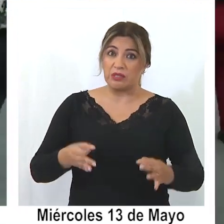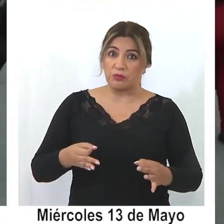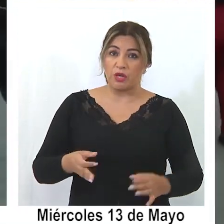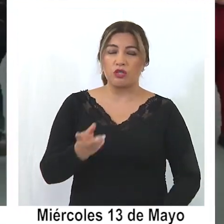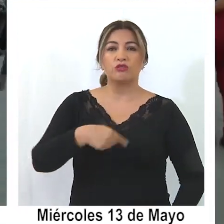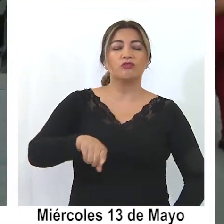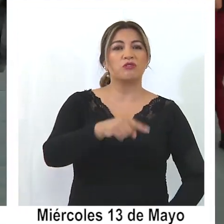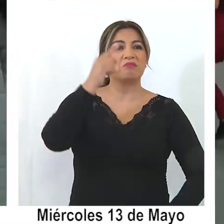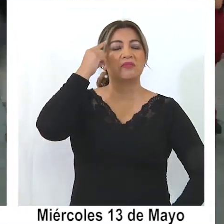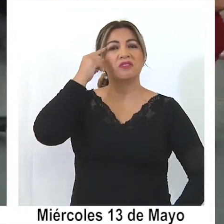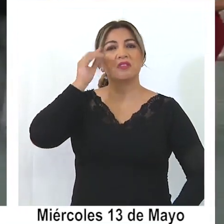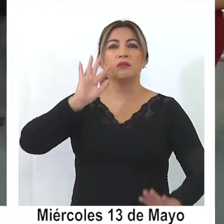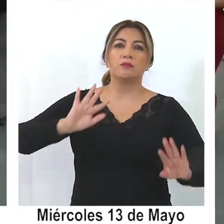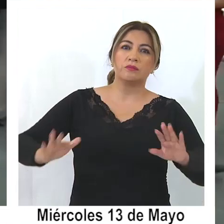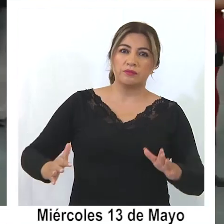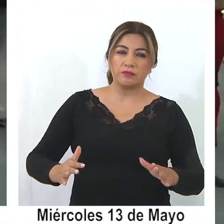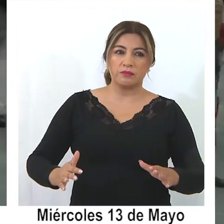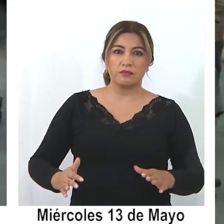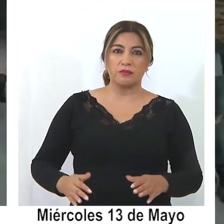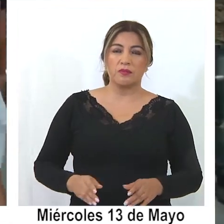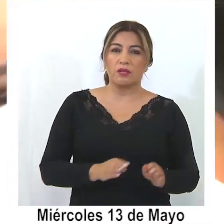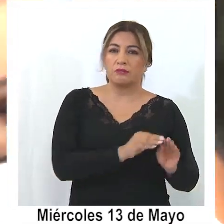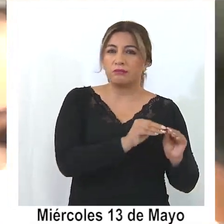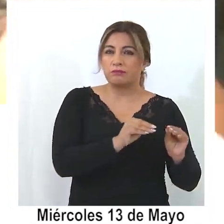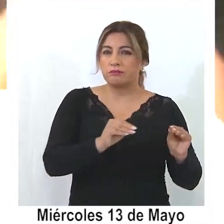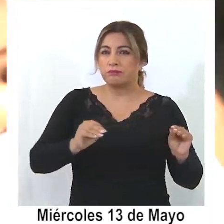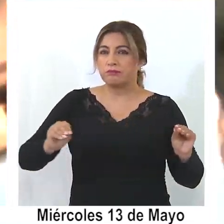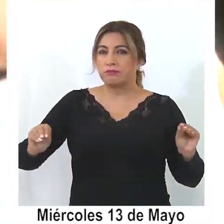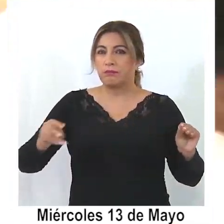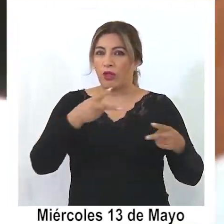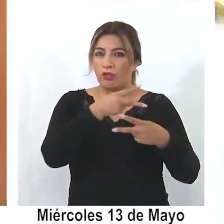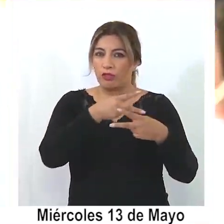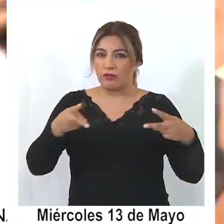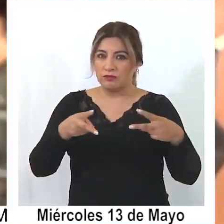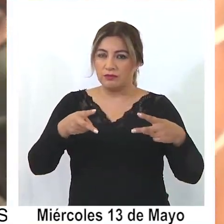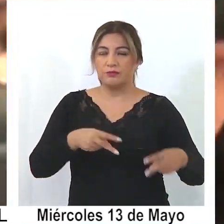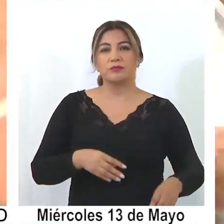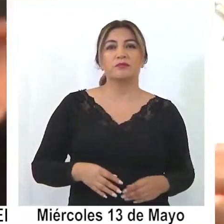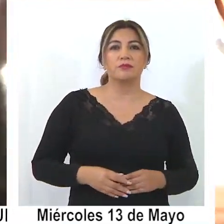se espera que, al menos, se prolongue por dos semanas.